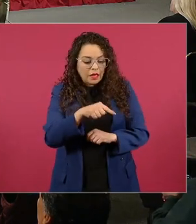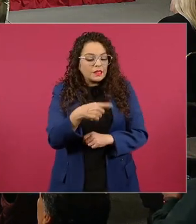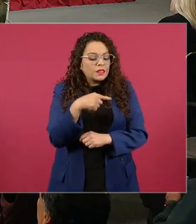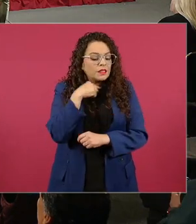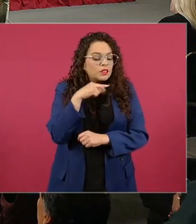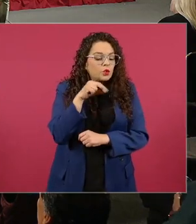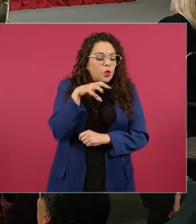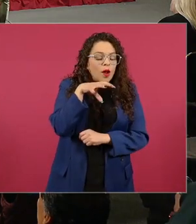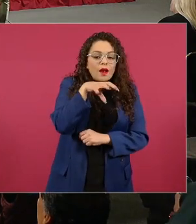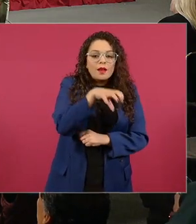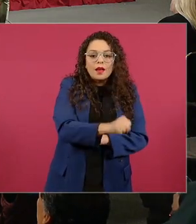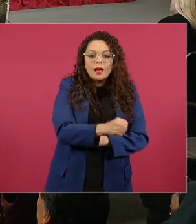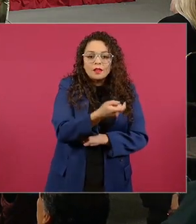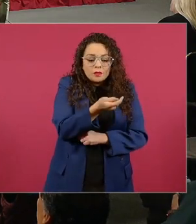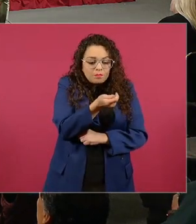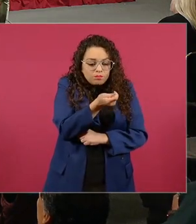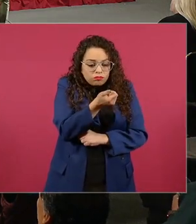más